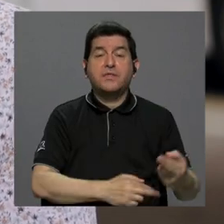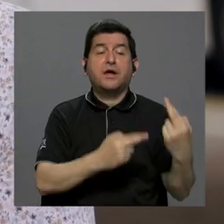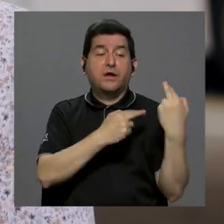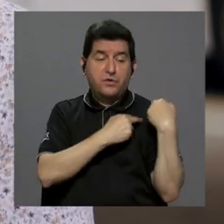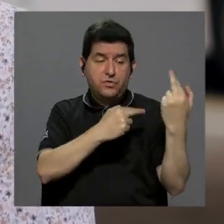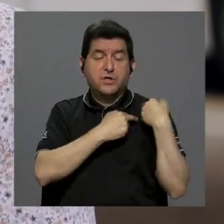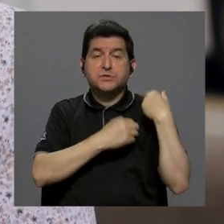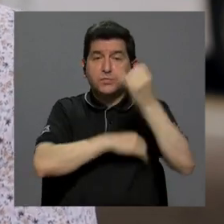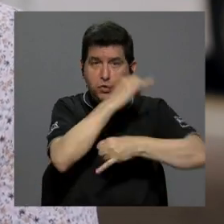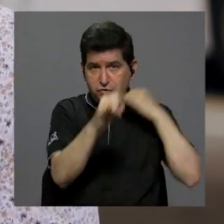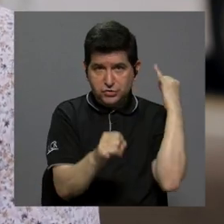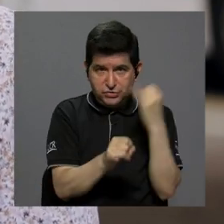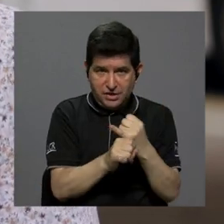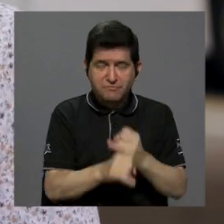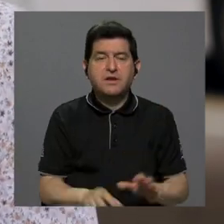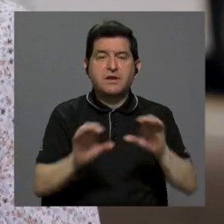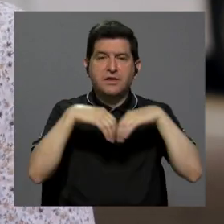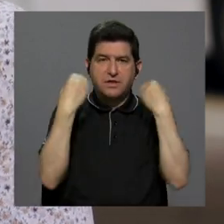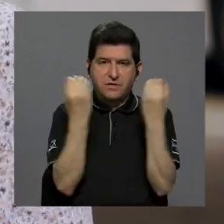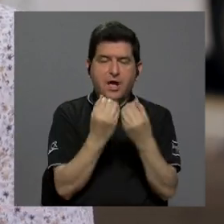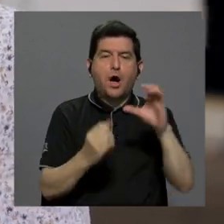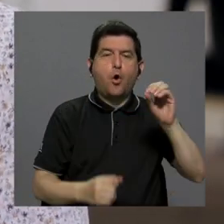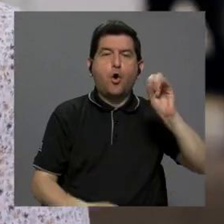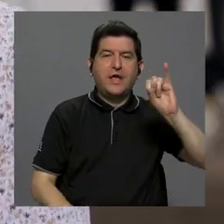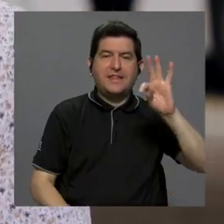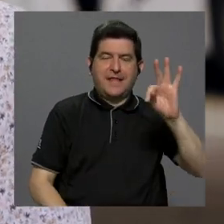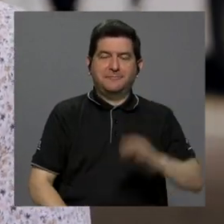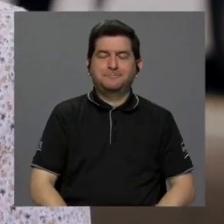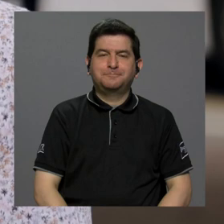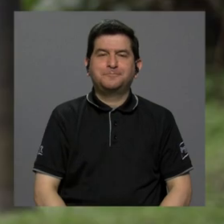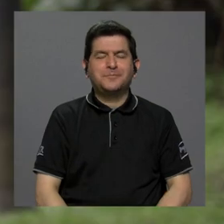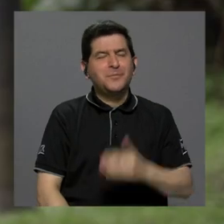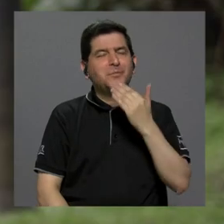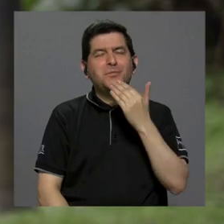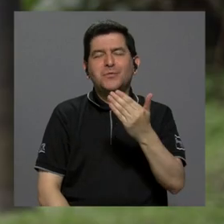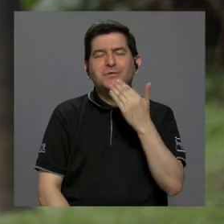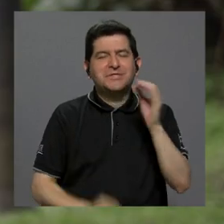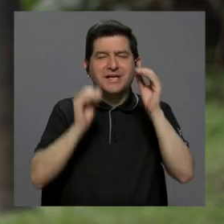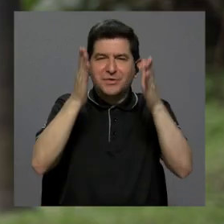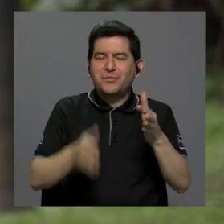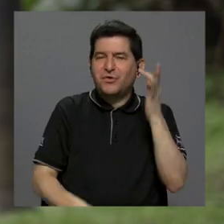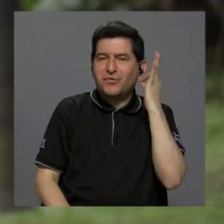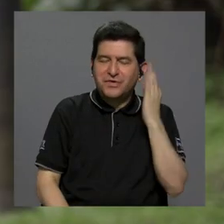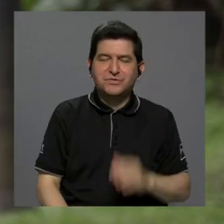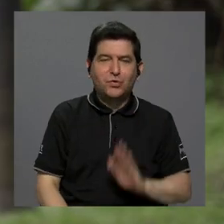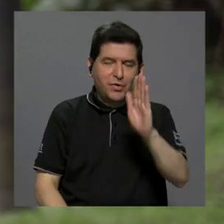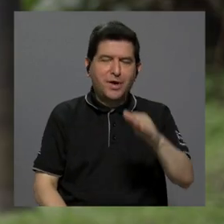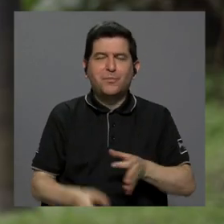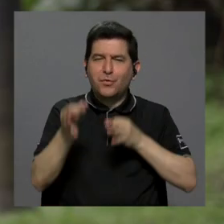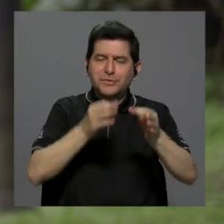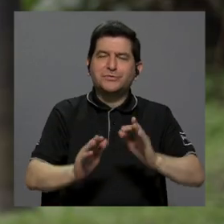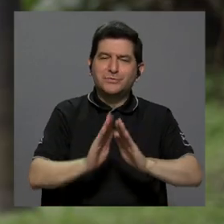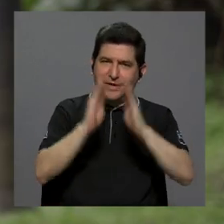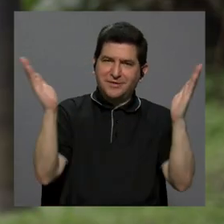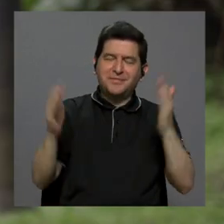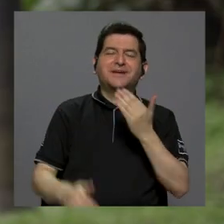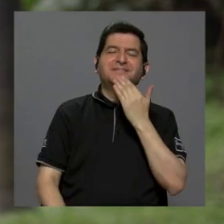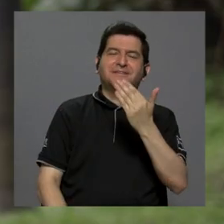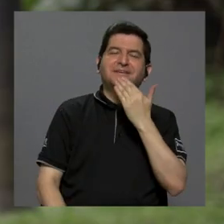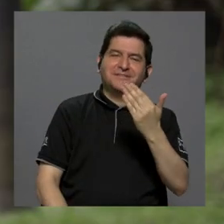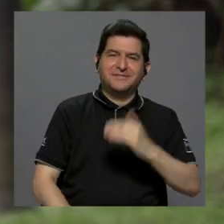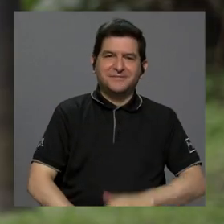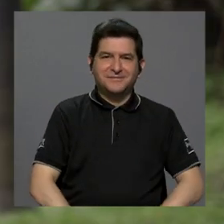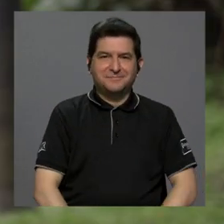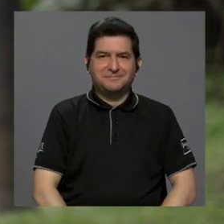traer al país responsabilidad internacional ante organismos como la OIT. Muchísimas gracias, profesora, por su amplia explicación.